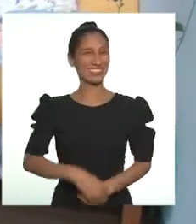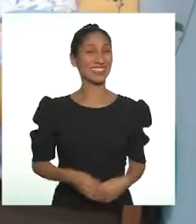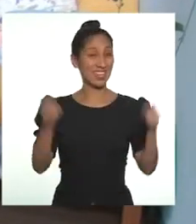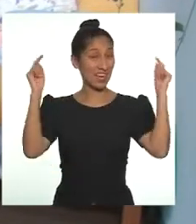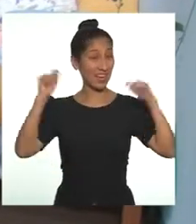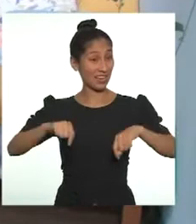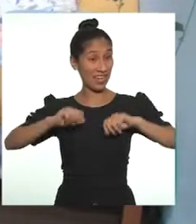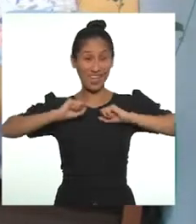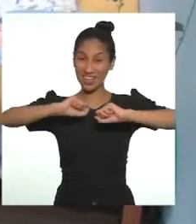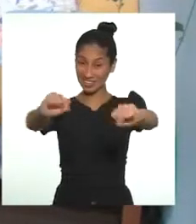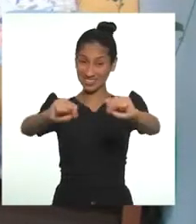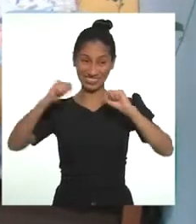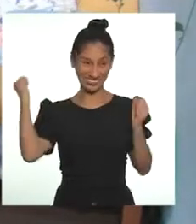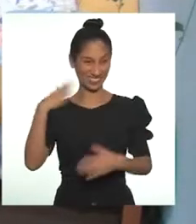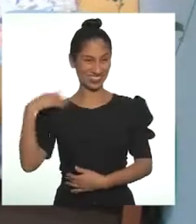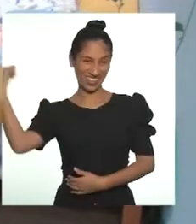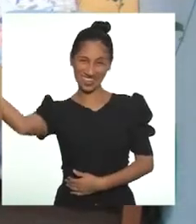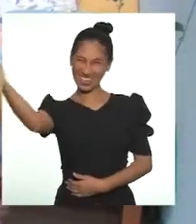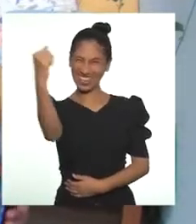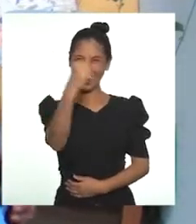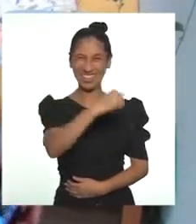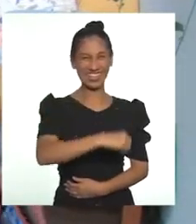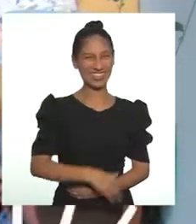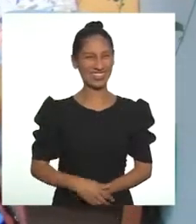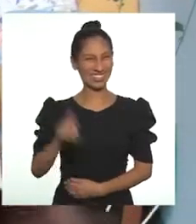ahora es momento de activar nuestro cuerpo.